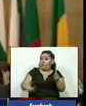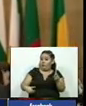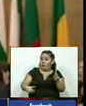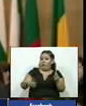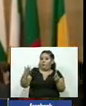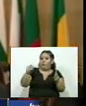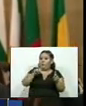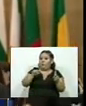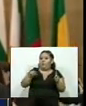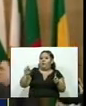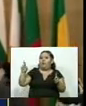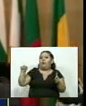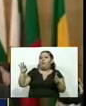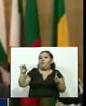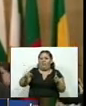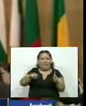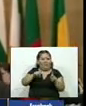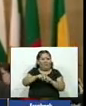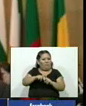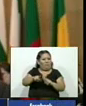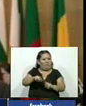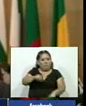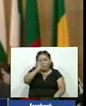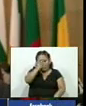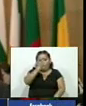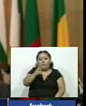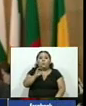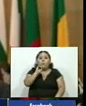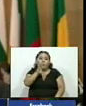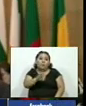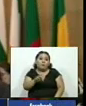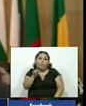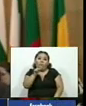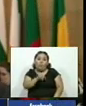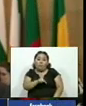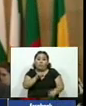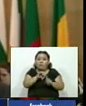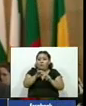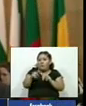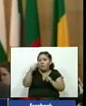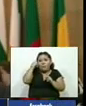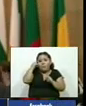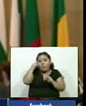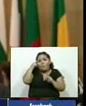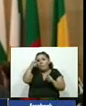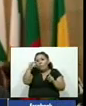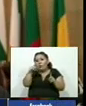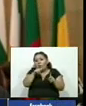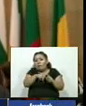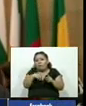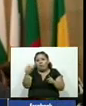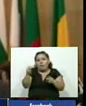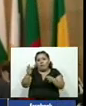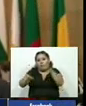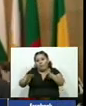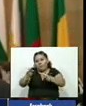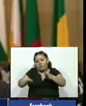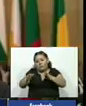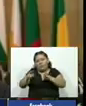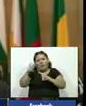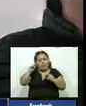una suerte de cinismo ¿Por qué? Porque ahora dicen que es perseguido político todo aquel que tiene que darle cuentas a la justicia que es